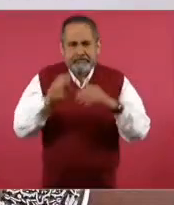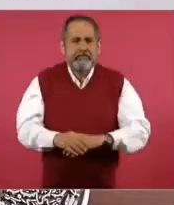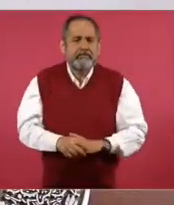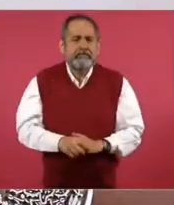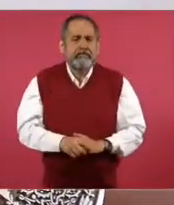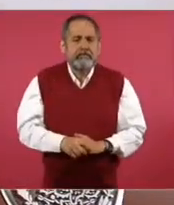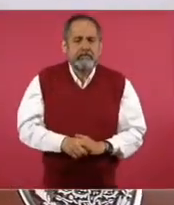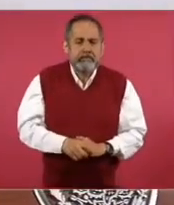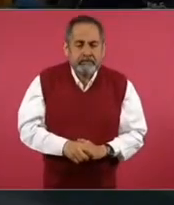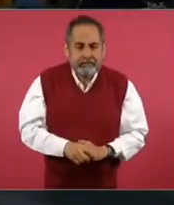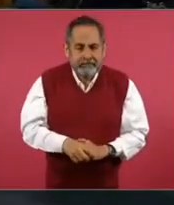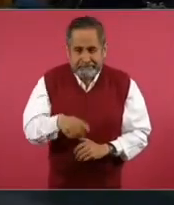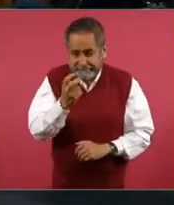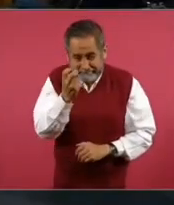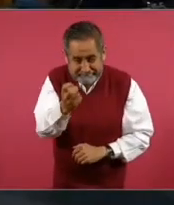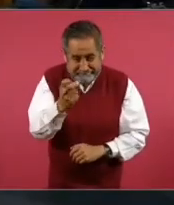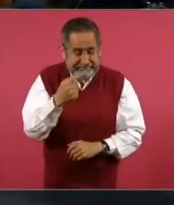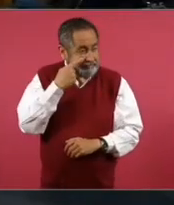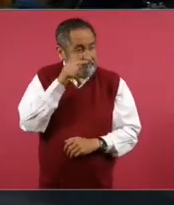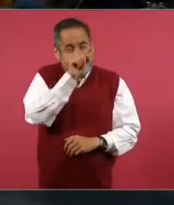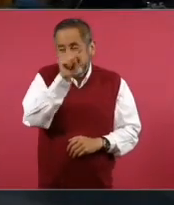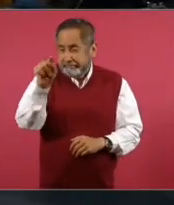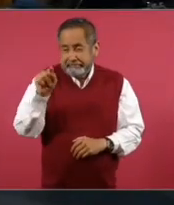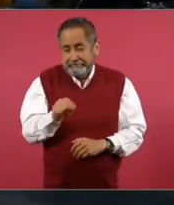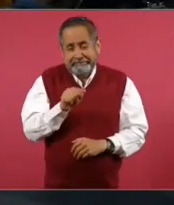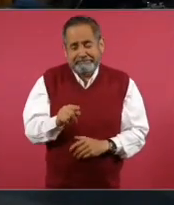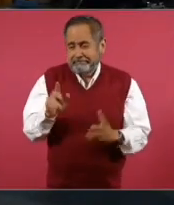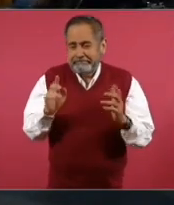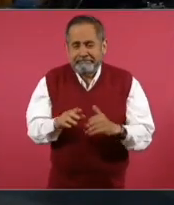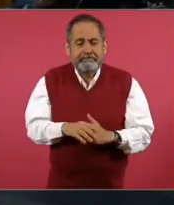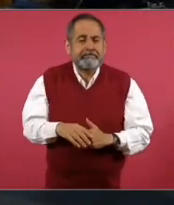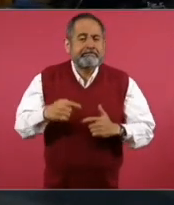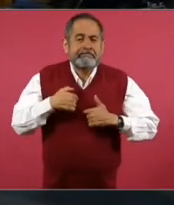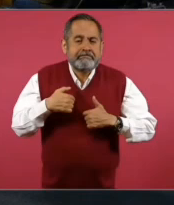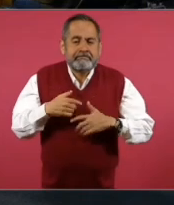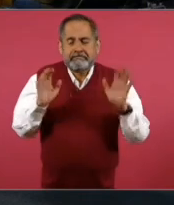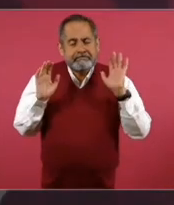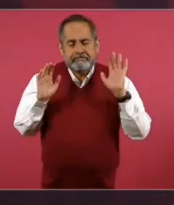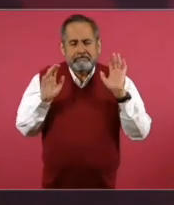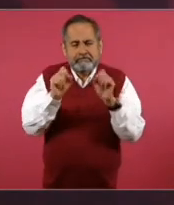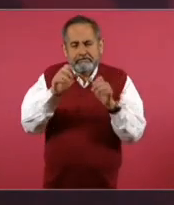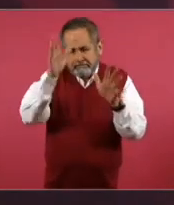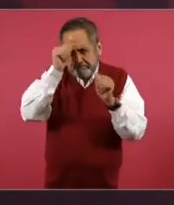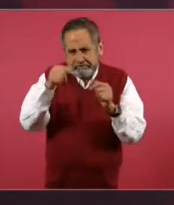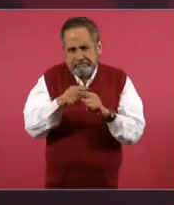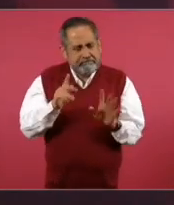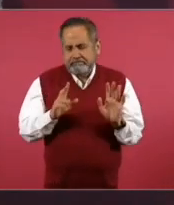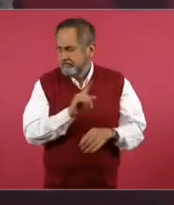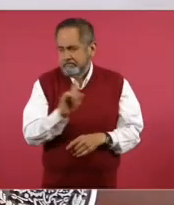Y cada vez que hay algo de eso, yo estoy en contra, porque yo